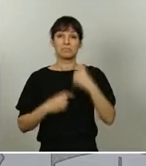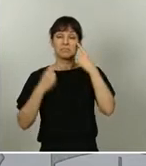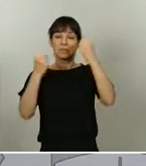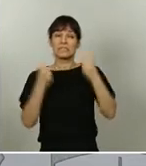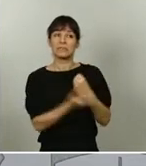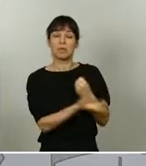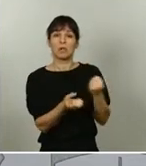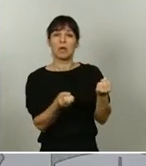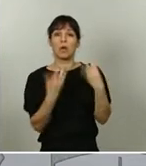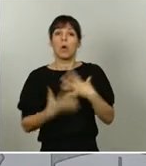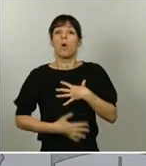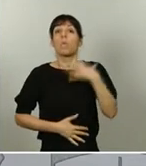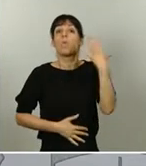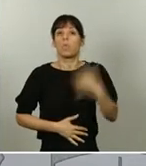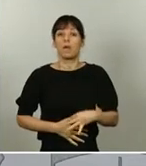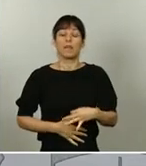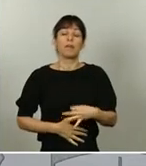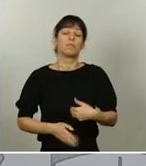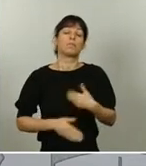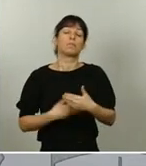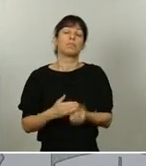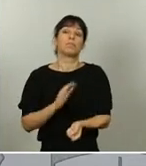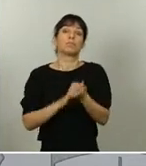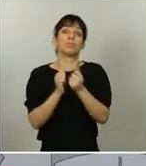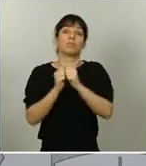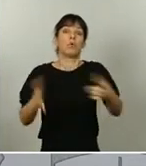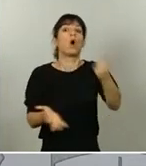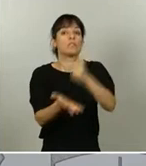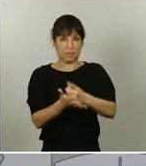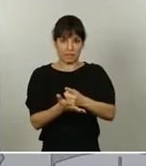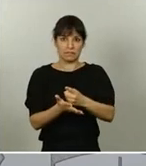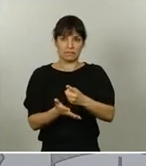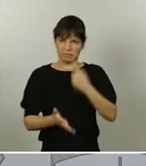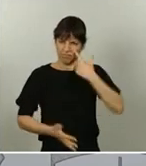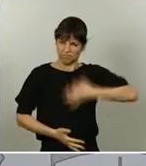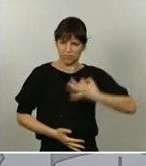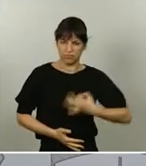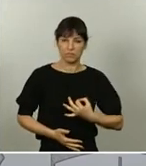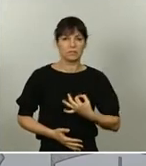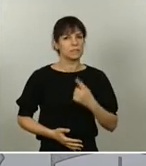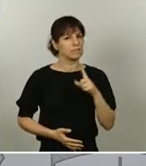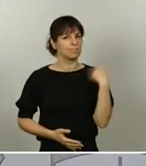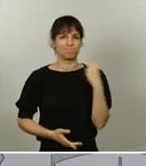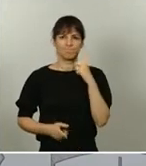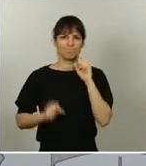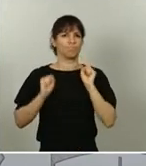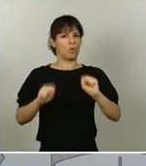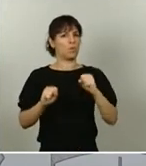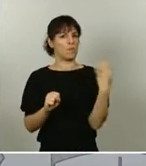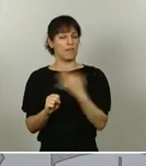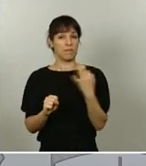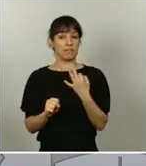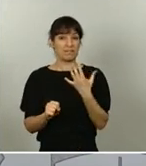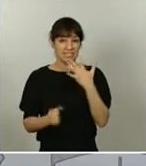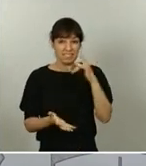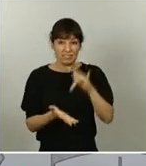posible. Es un riesgo cierto. Y debemos evitarlo a toda costa porque nos llevaría contra el muro. Y depende de